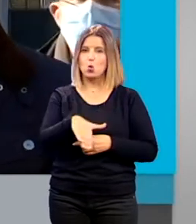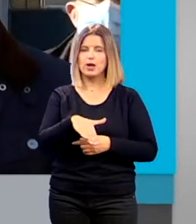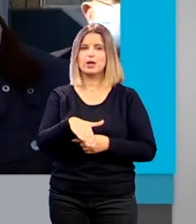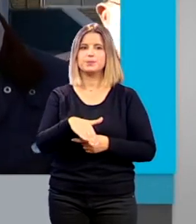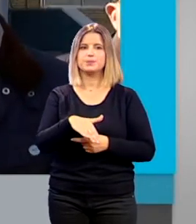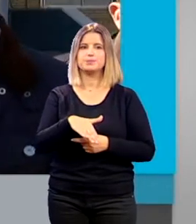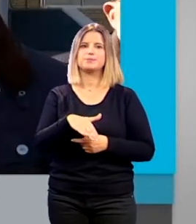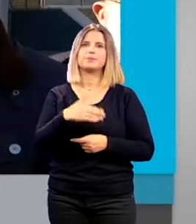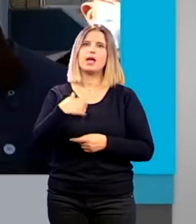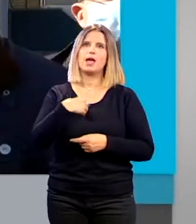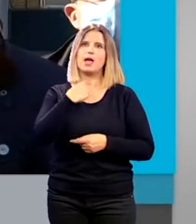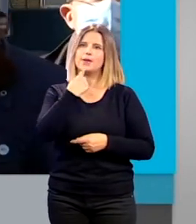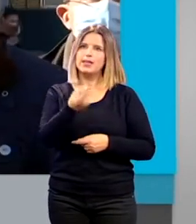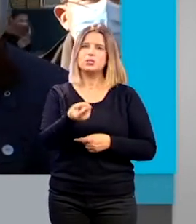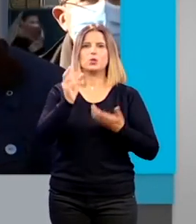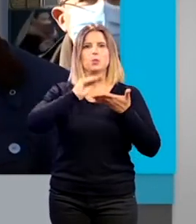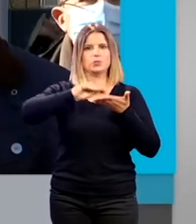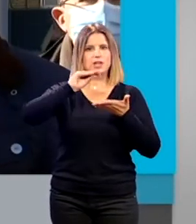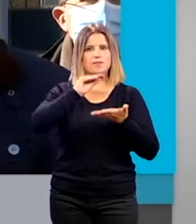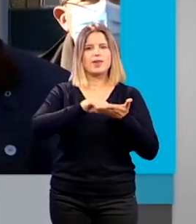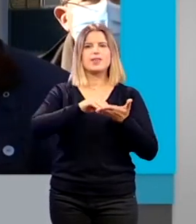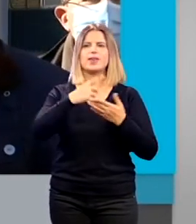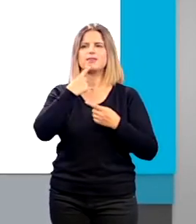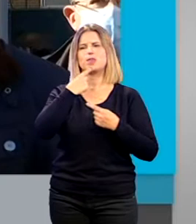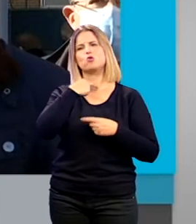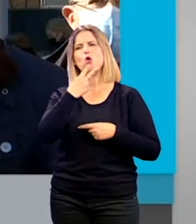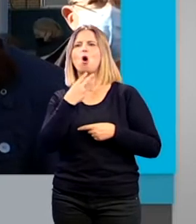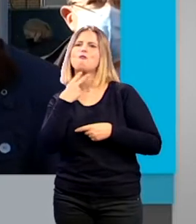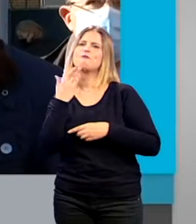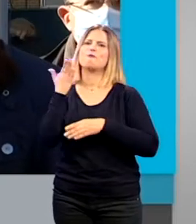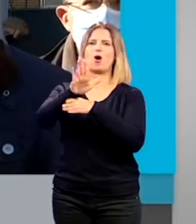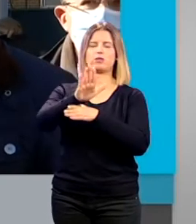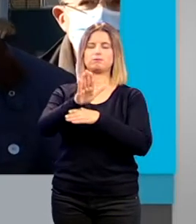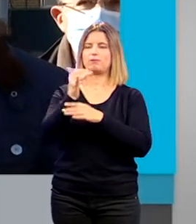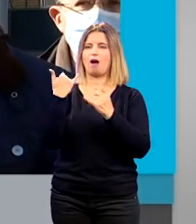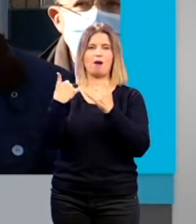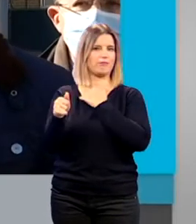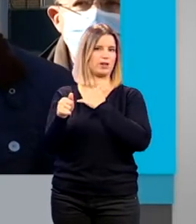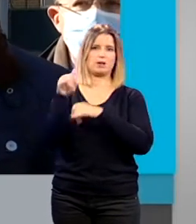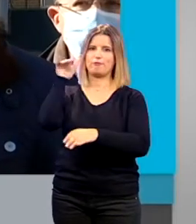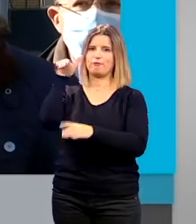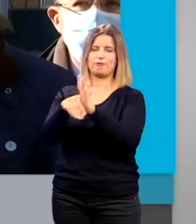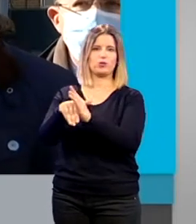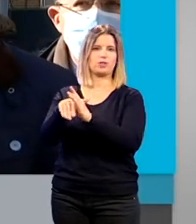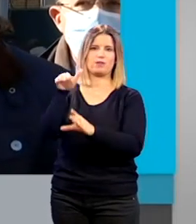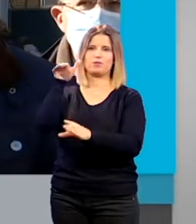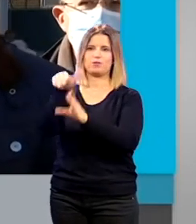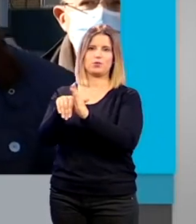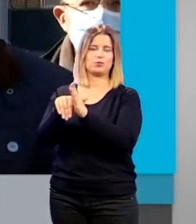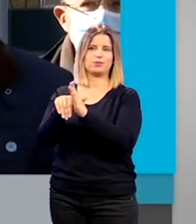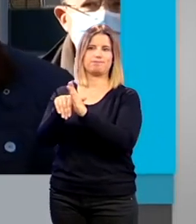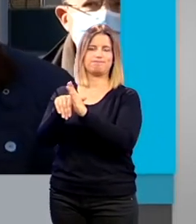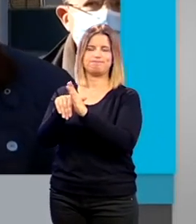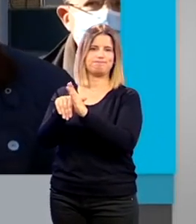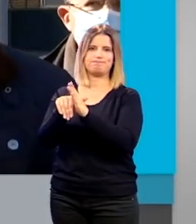dicho en varias ocasiones que iba a alzar la voz pues sencillamente lo que ha hecho es votar votar a